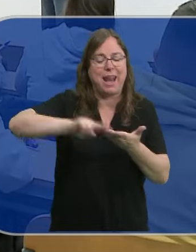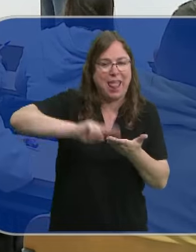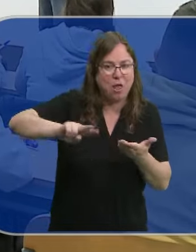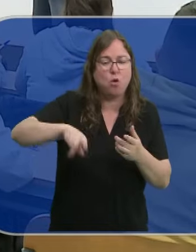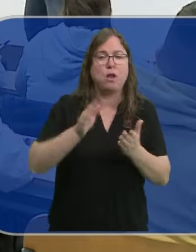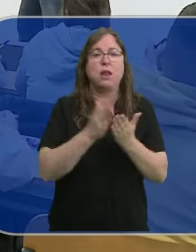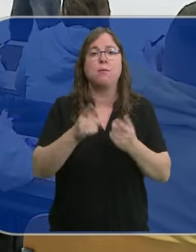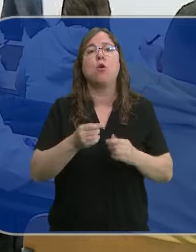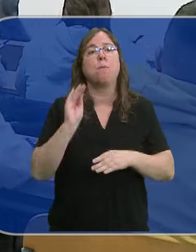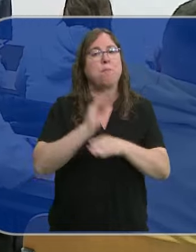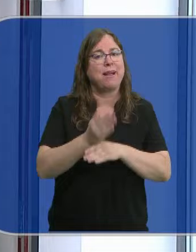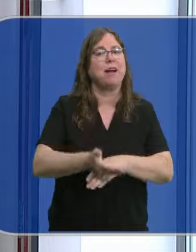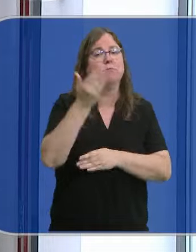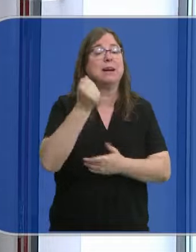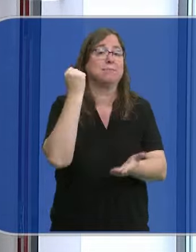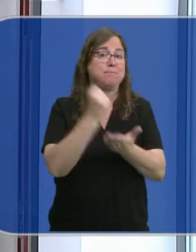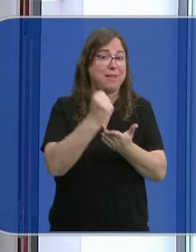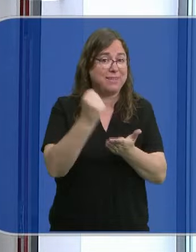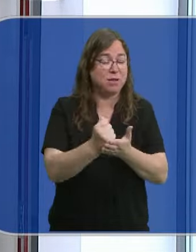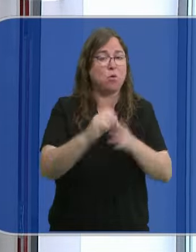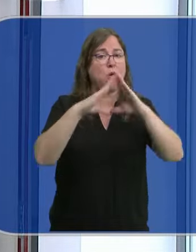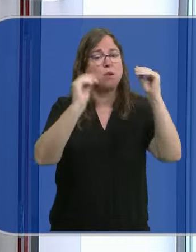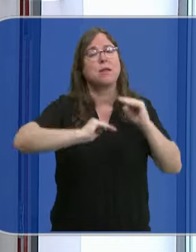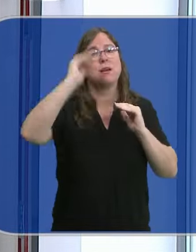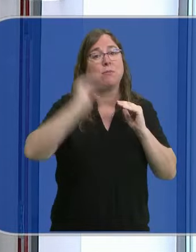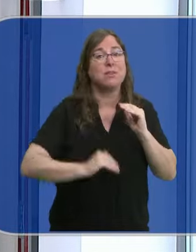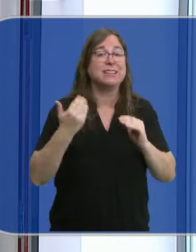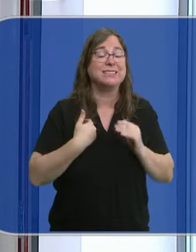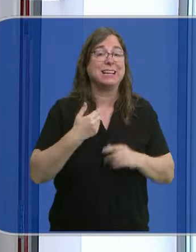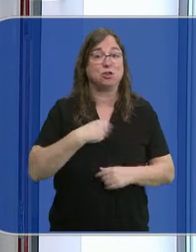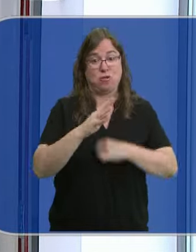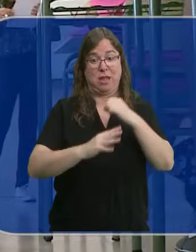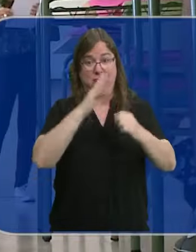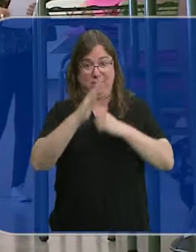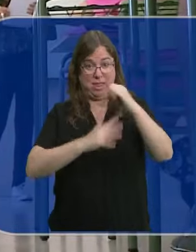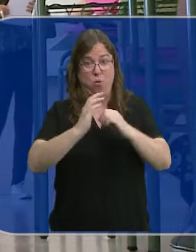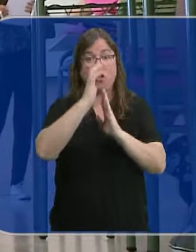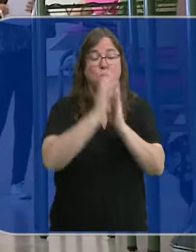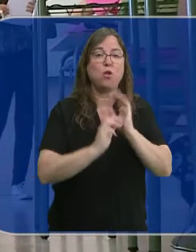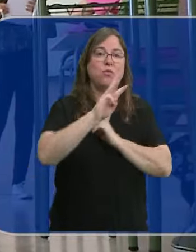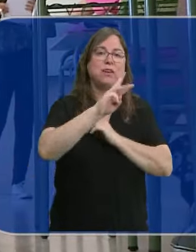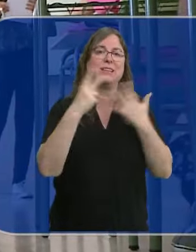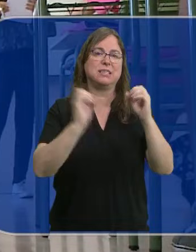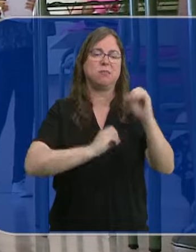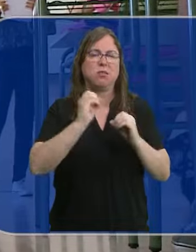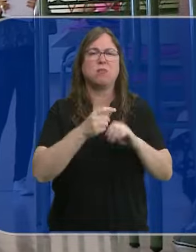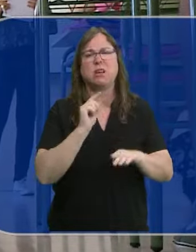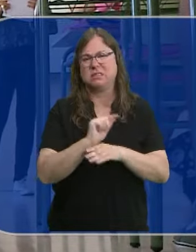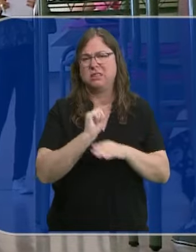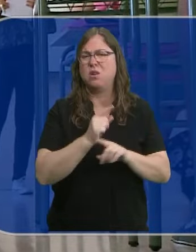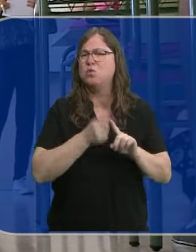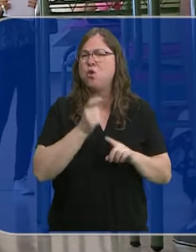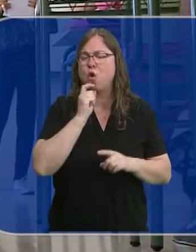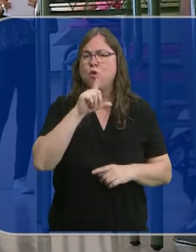becas y la bajada de tasas universitarias, que se ha reducido un 37% en este lustro. Y critica el uso que se ha hecho de la